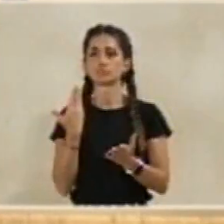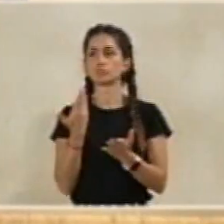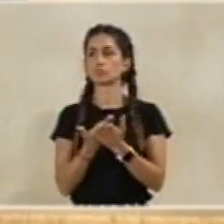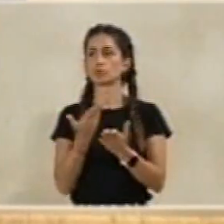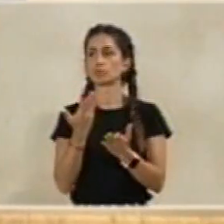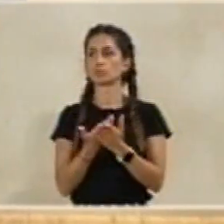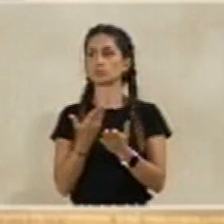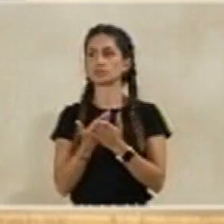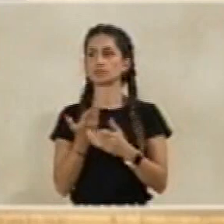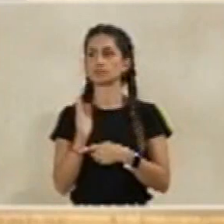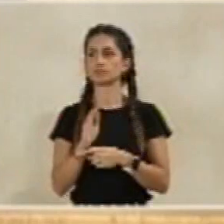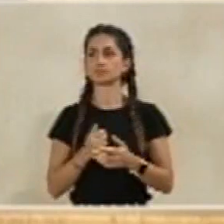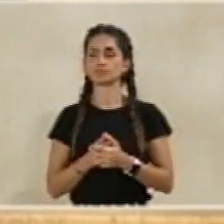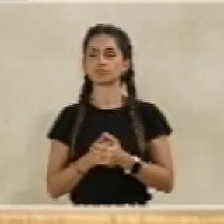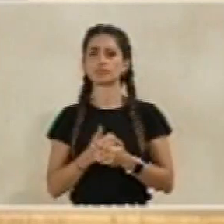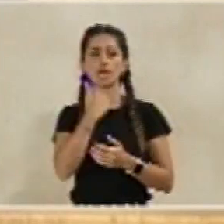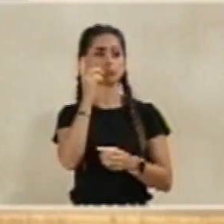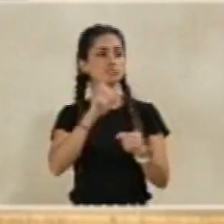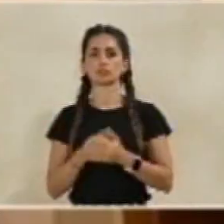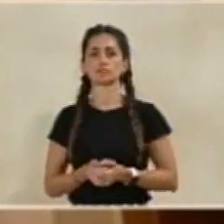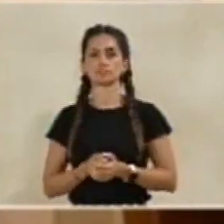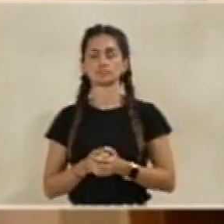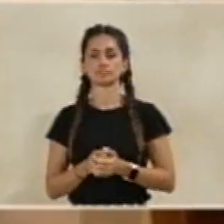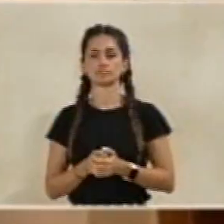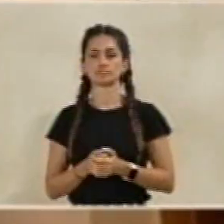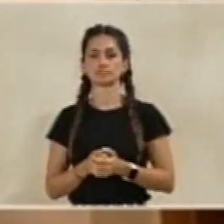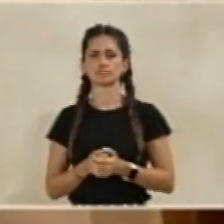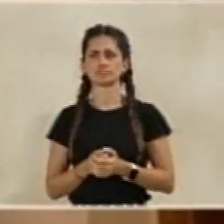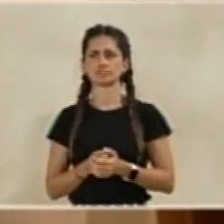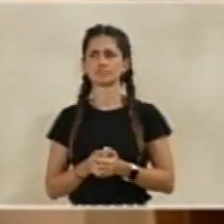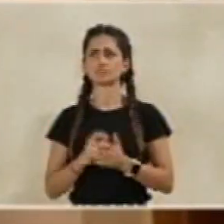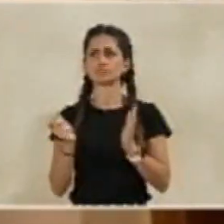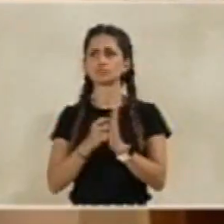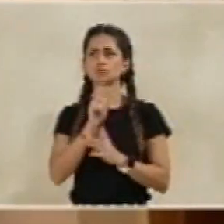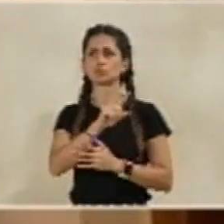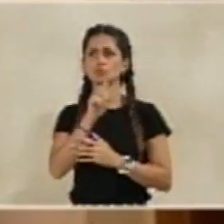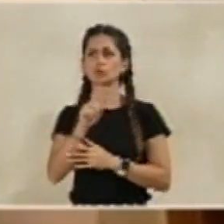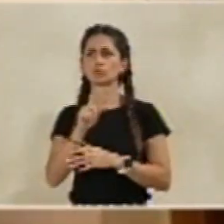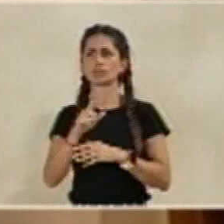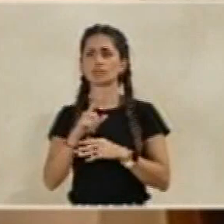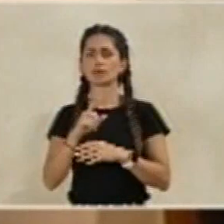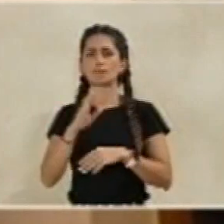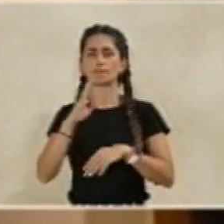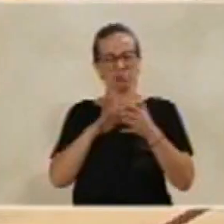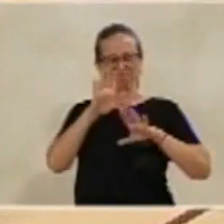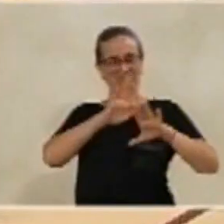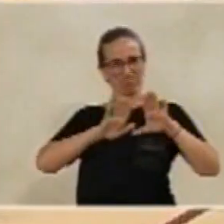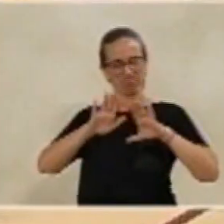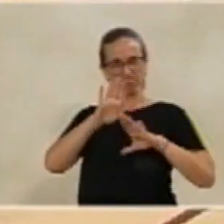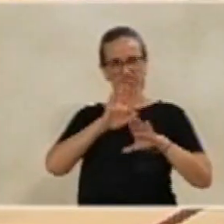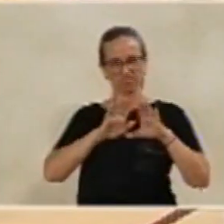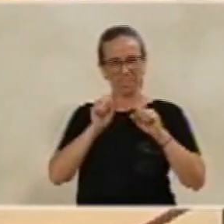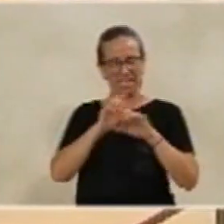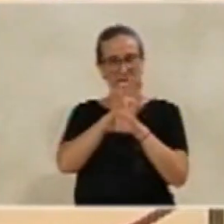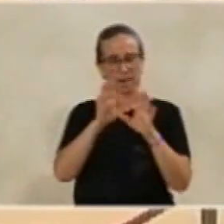comisiones plenarias y también los consejos de la Gerencia de Urbanismo y el Patronato Municipal de Escuelas Infantiles, así como la Junta